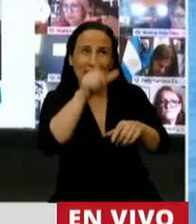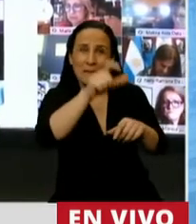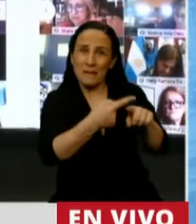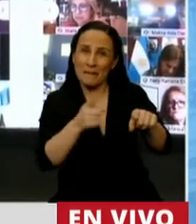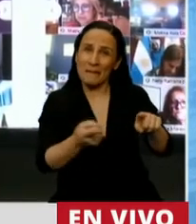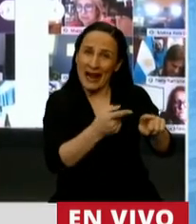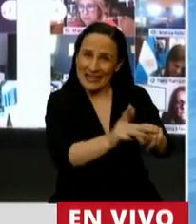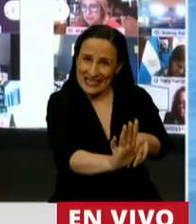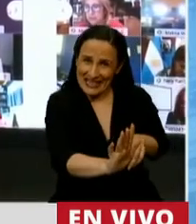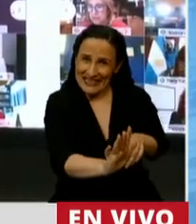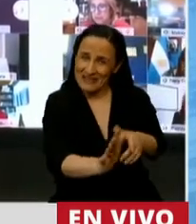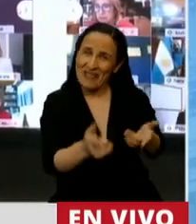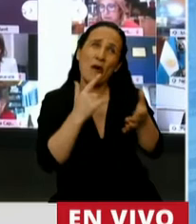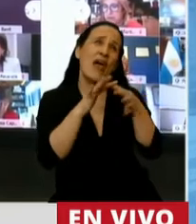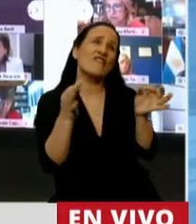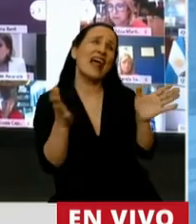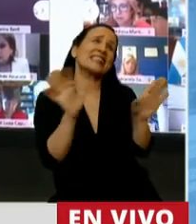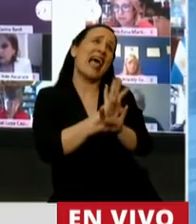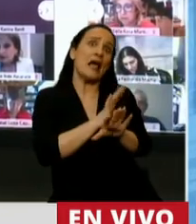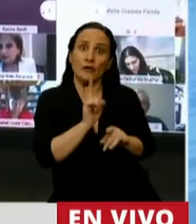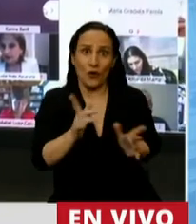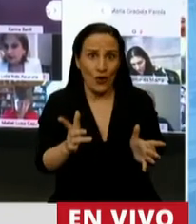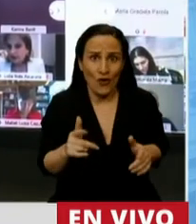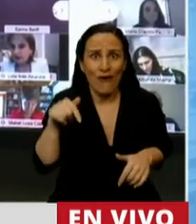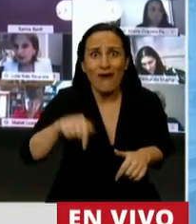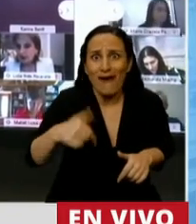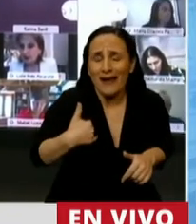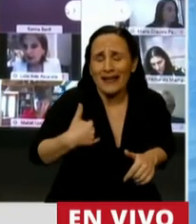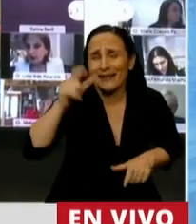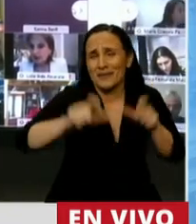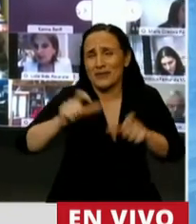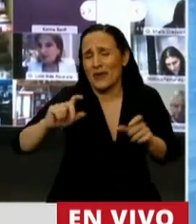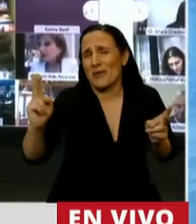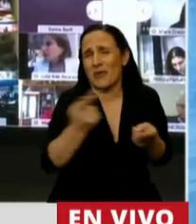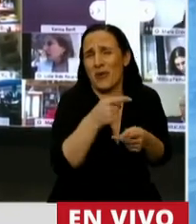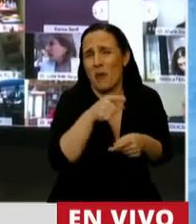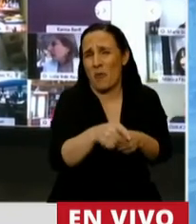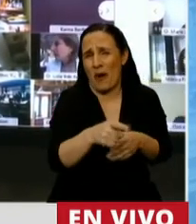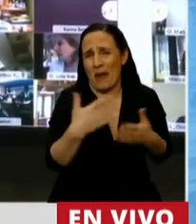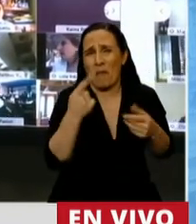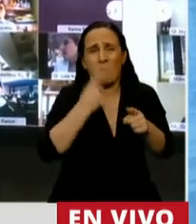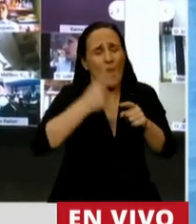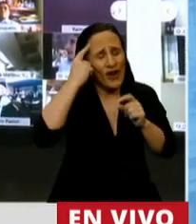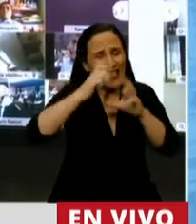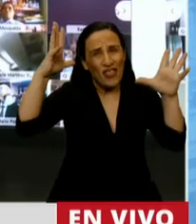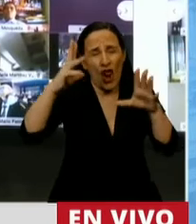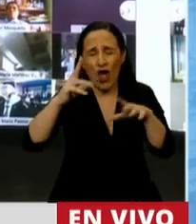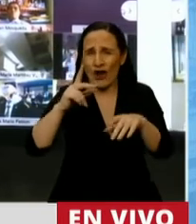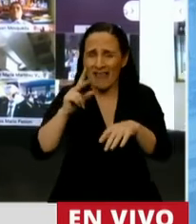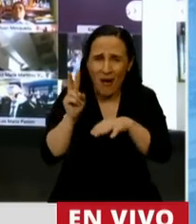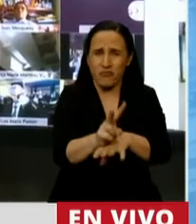dicho desafortunado. En este país murieron un montón de argentinos y argentinas por descender su ideología política,